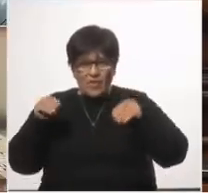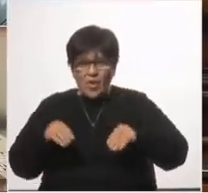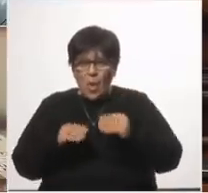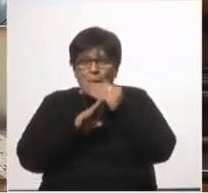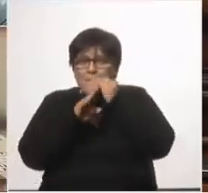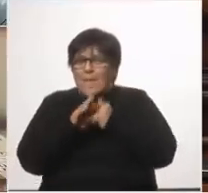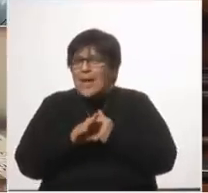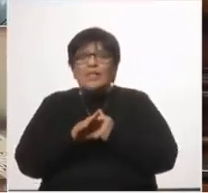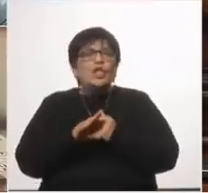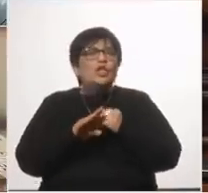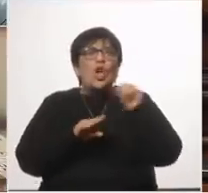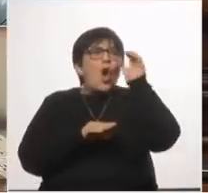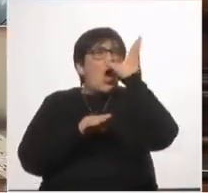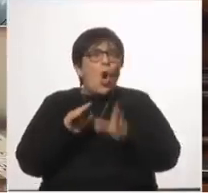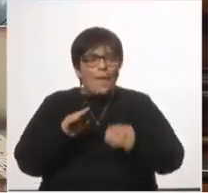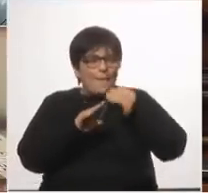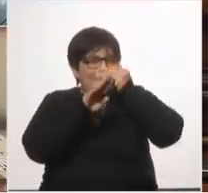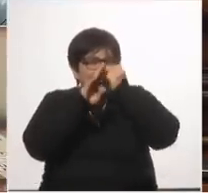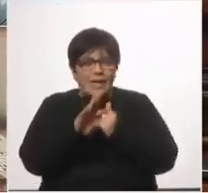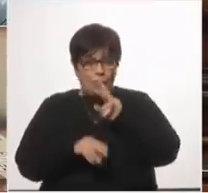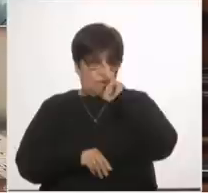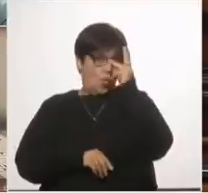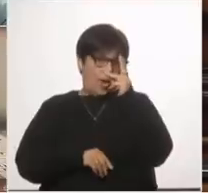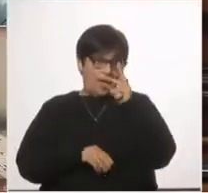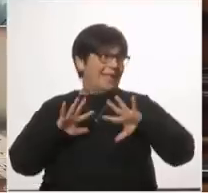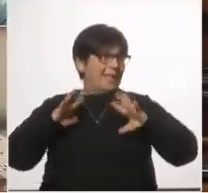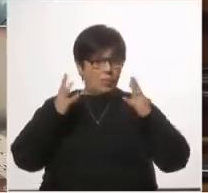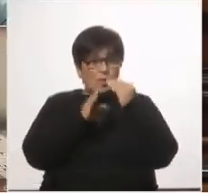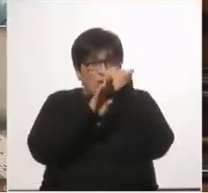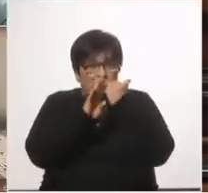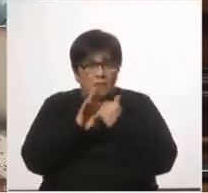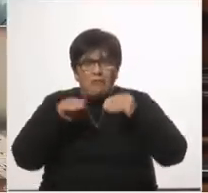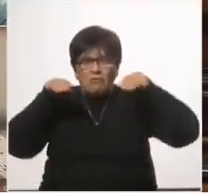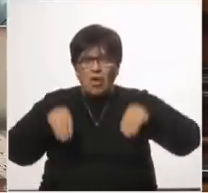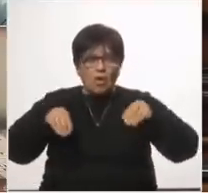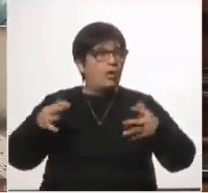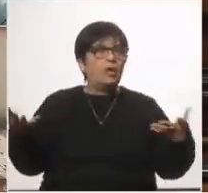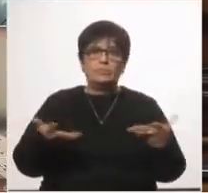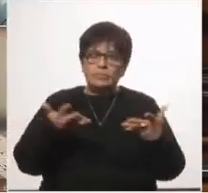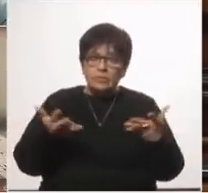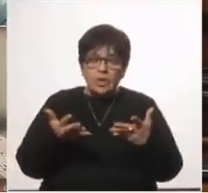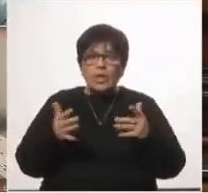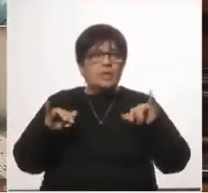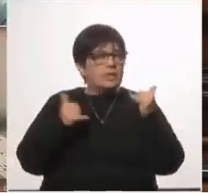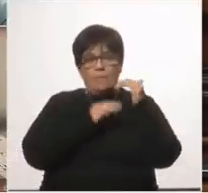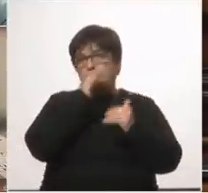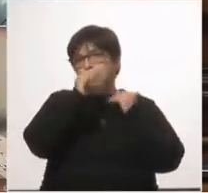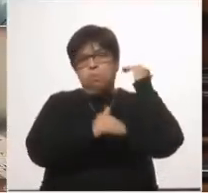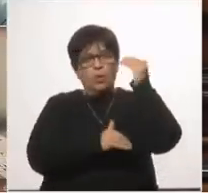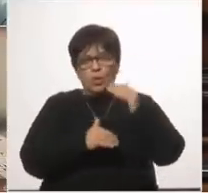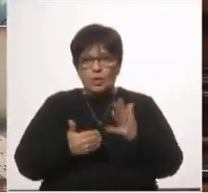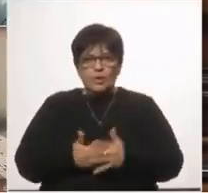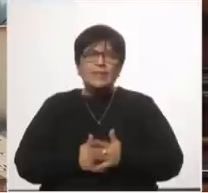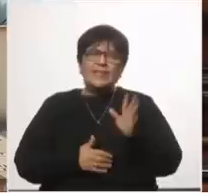de toda América y una de las más bajas del mundo y sin embargo se ha despegado esta mortalidad